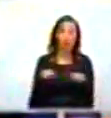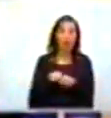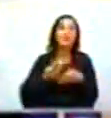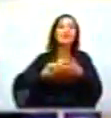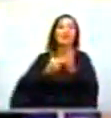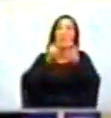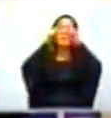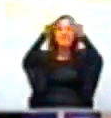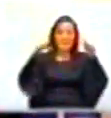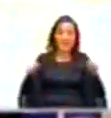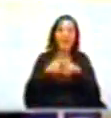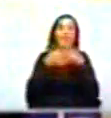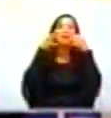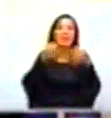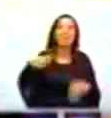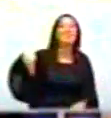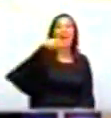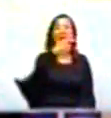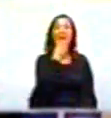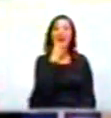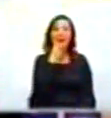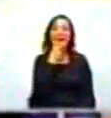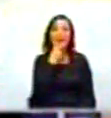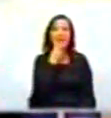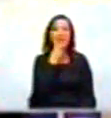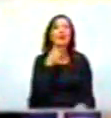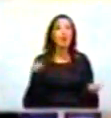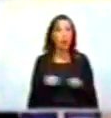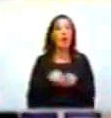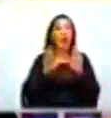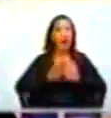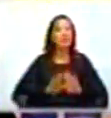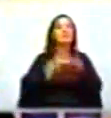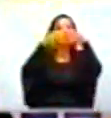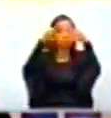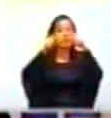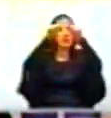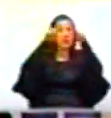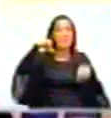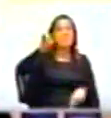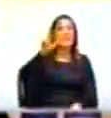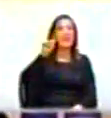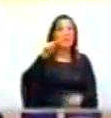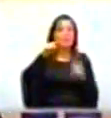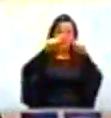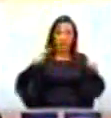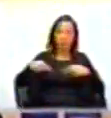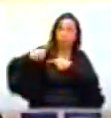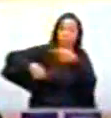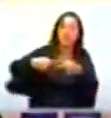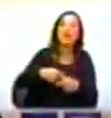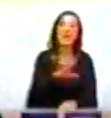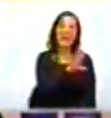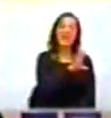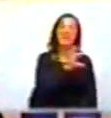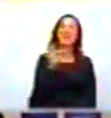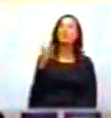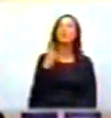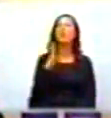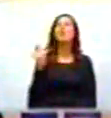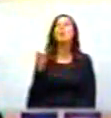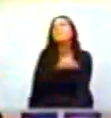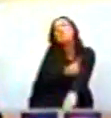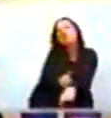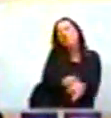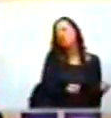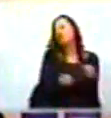verdad, colombianos. Estas sí son las pirámides de verdad. Ponen 549 milloncitos de pesos